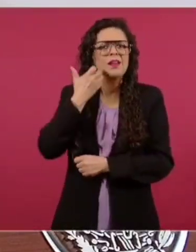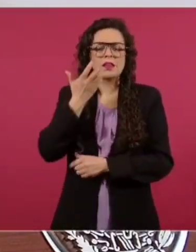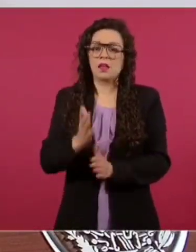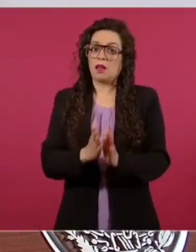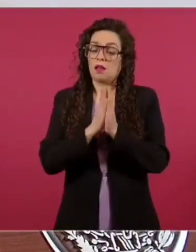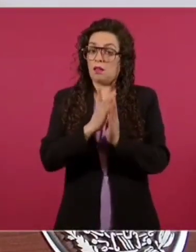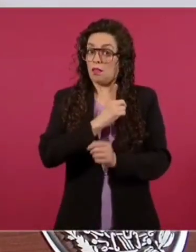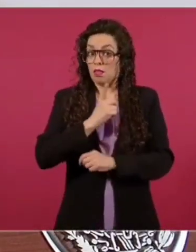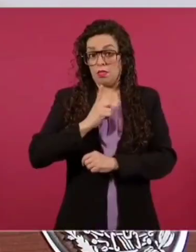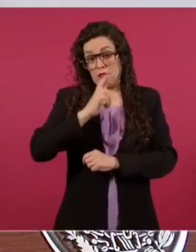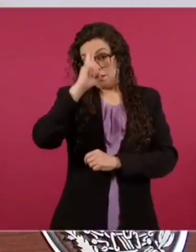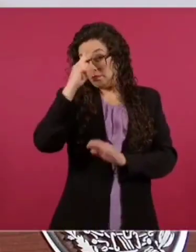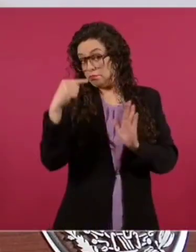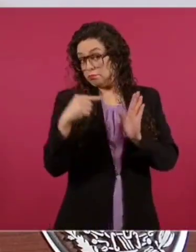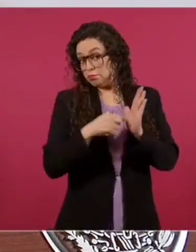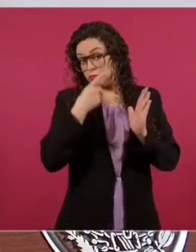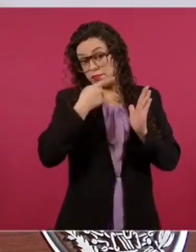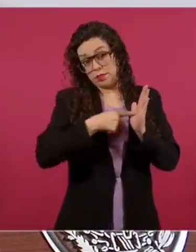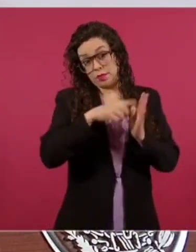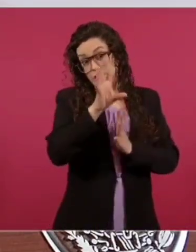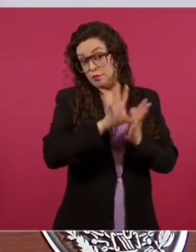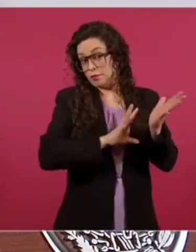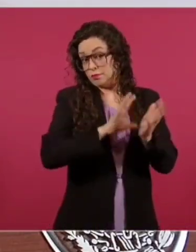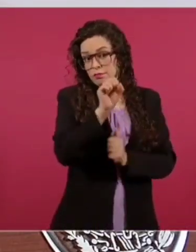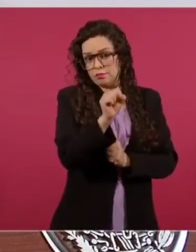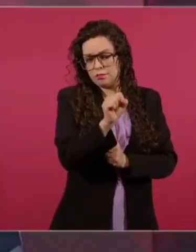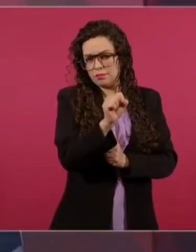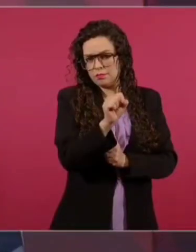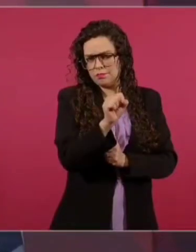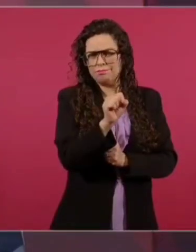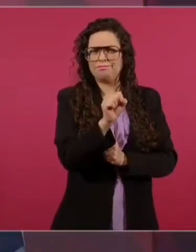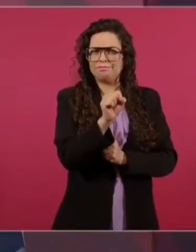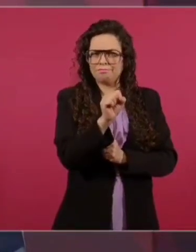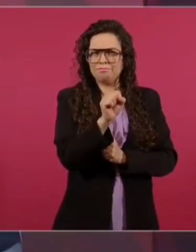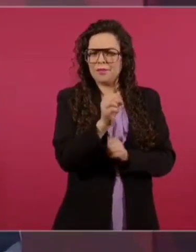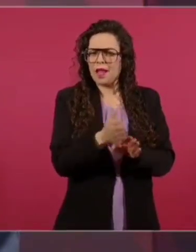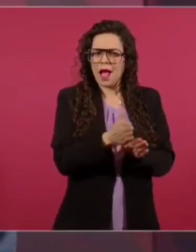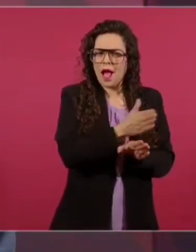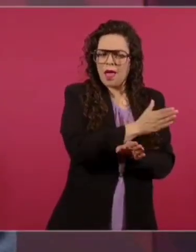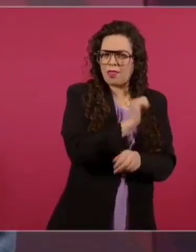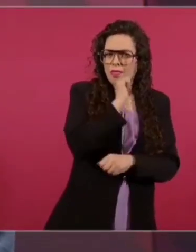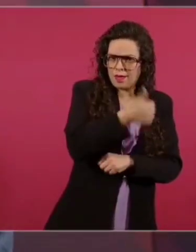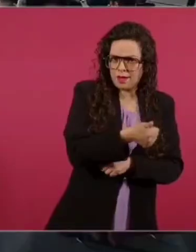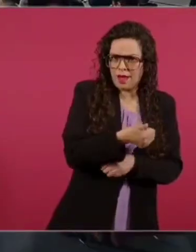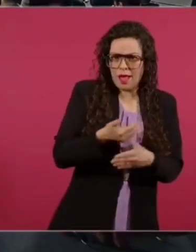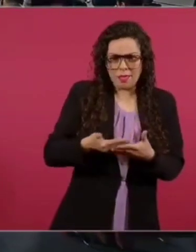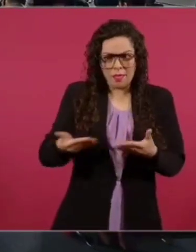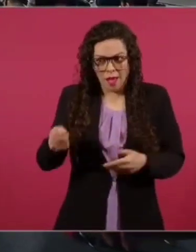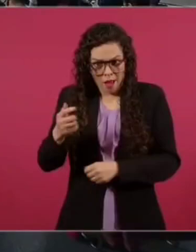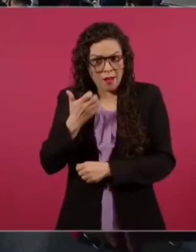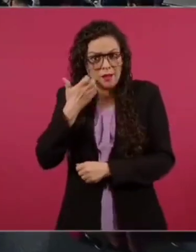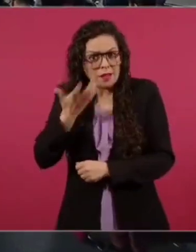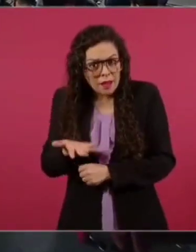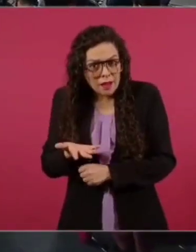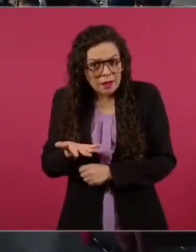lo que literalmente se establece en la Constitución y en la ley.